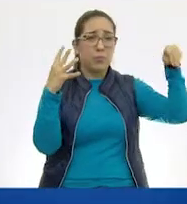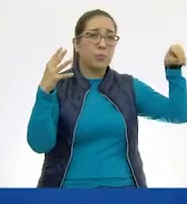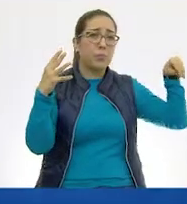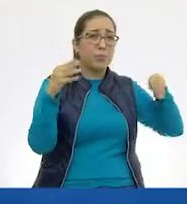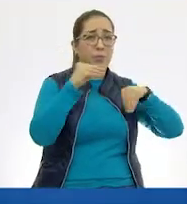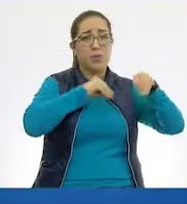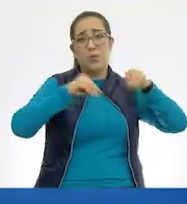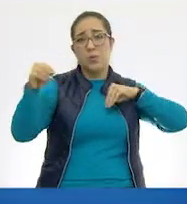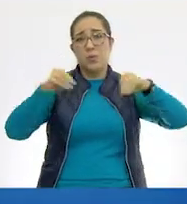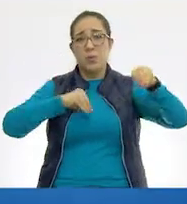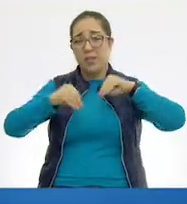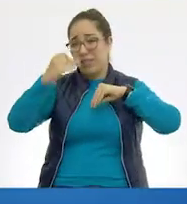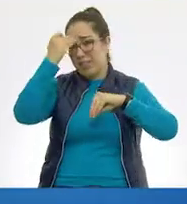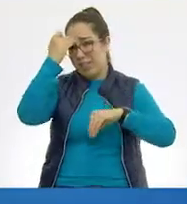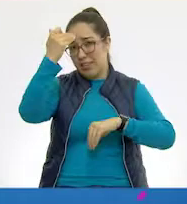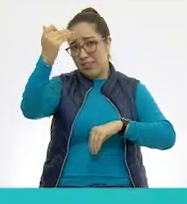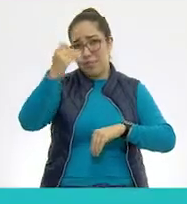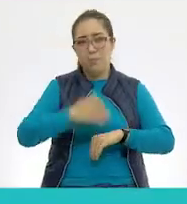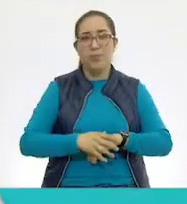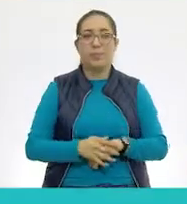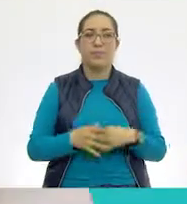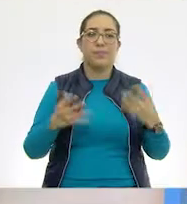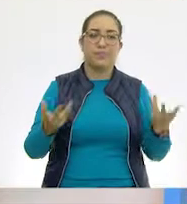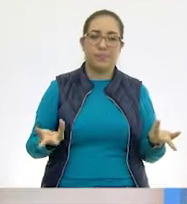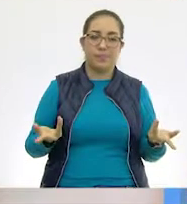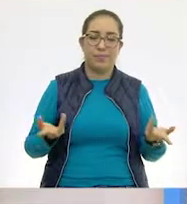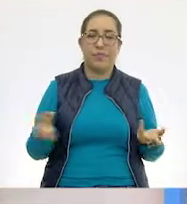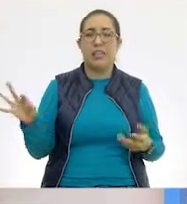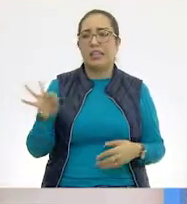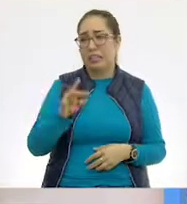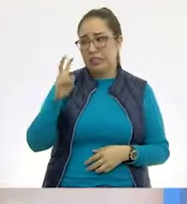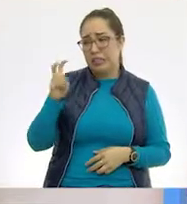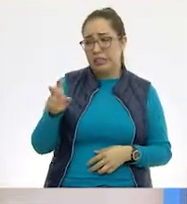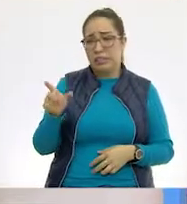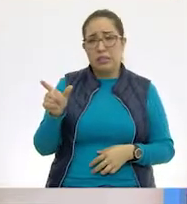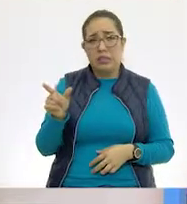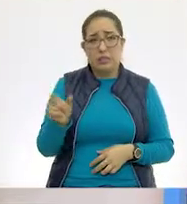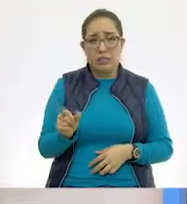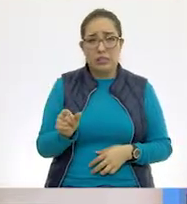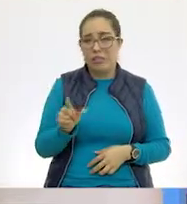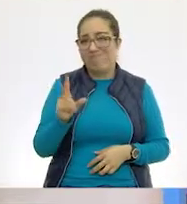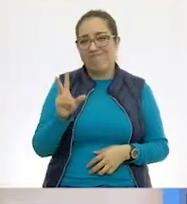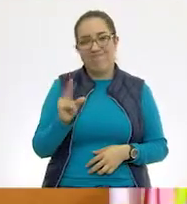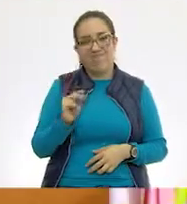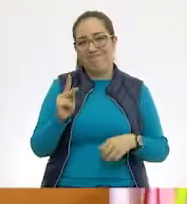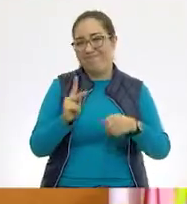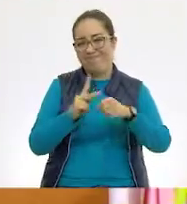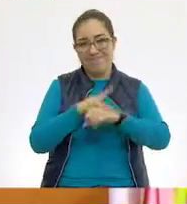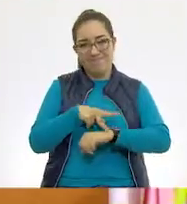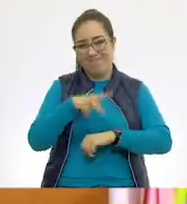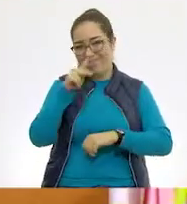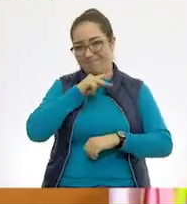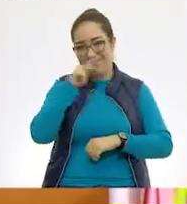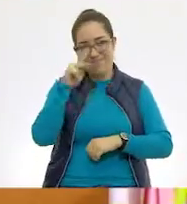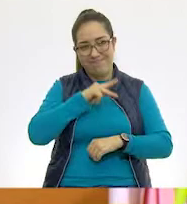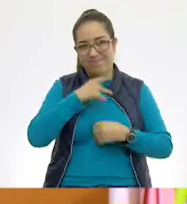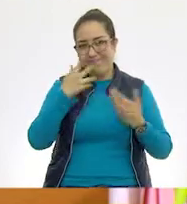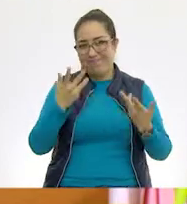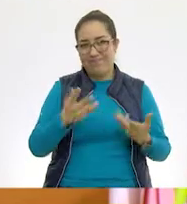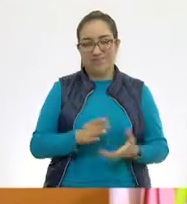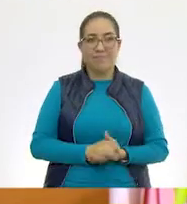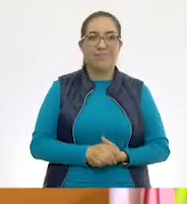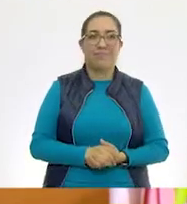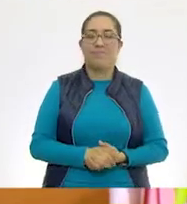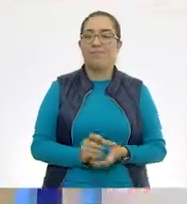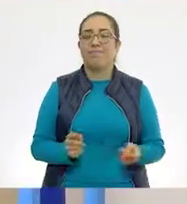y todo el tiempo se están moviendo. Exacto. Entonces, aunque es pequeñito, no respira por la piel. Entonces,